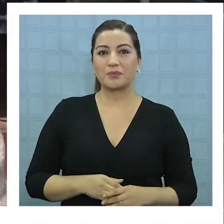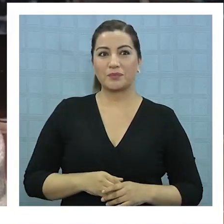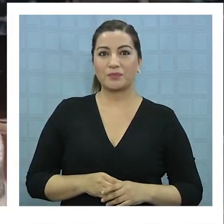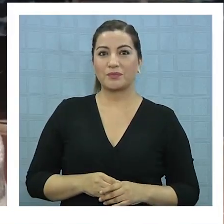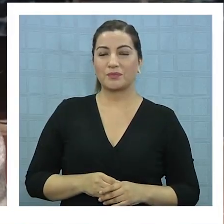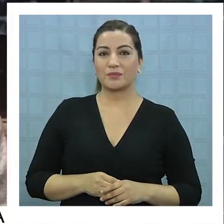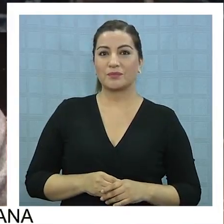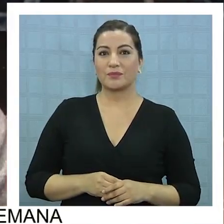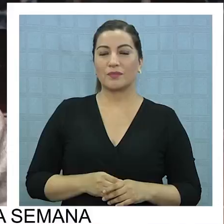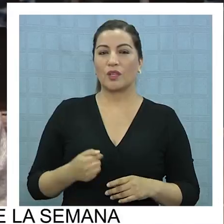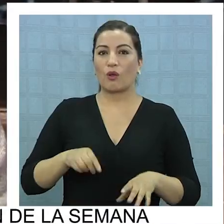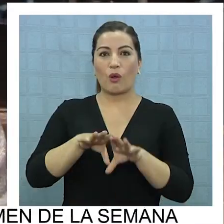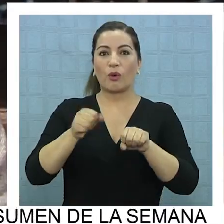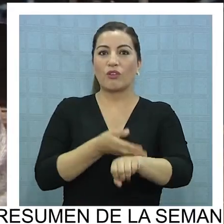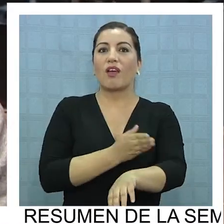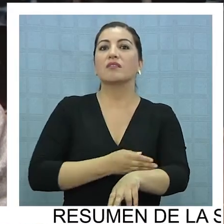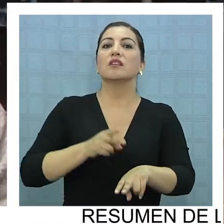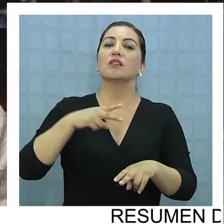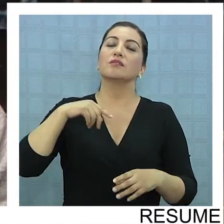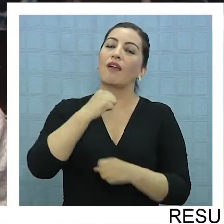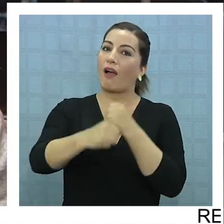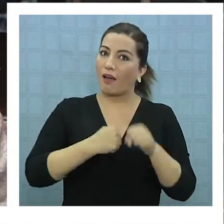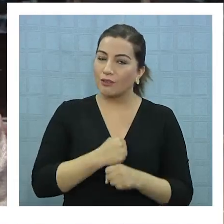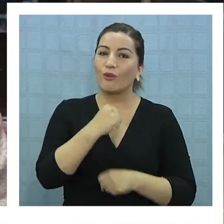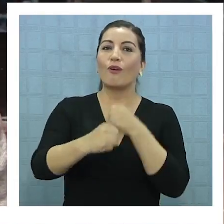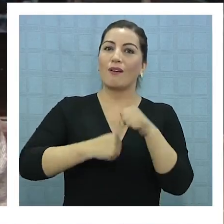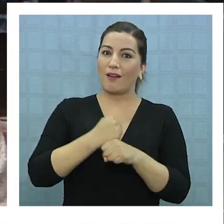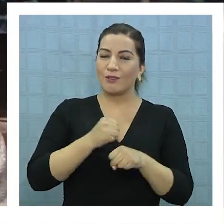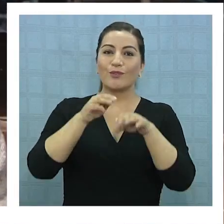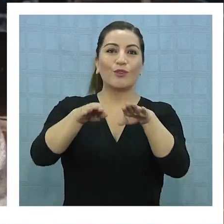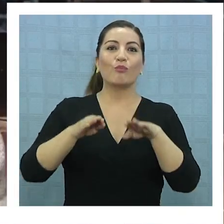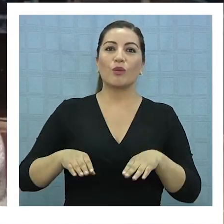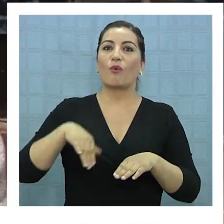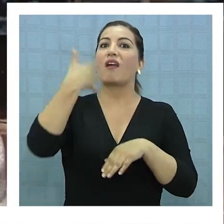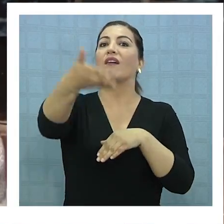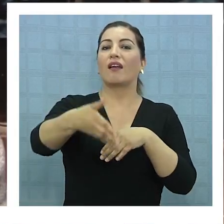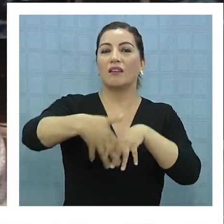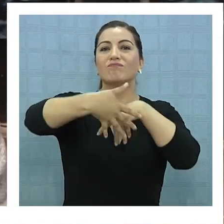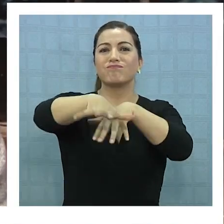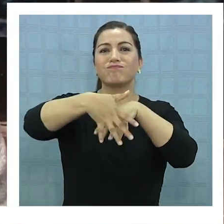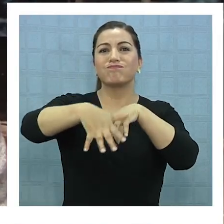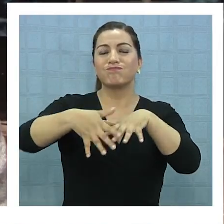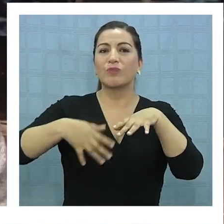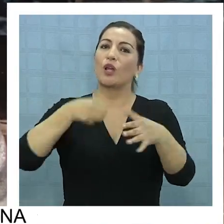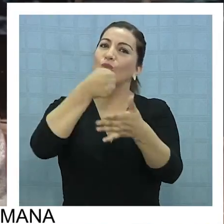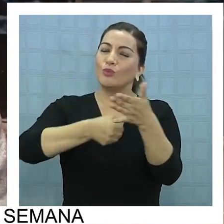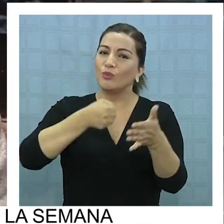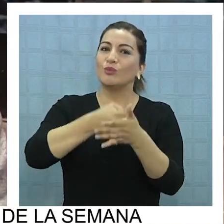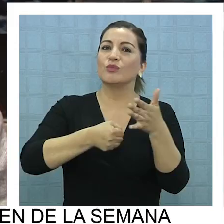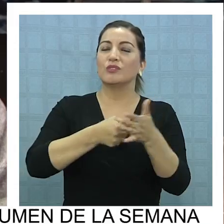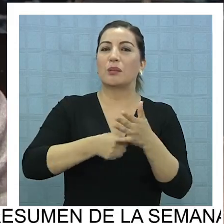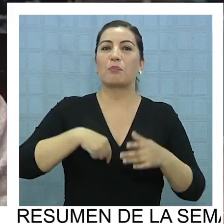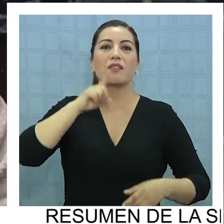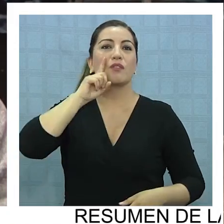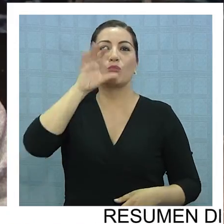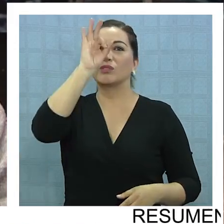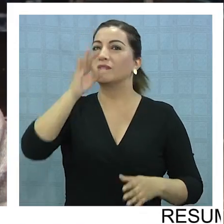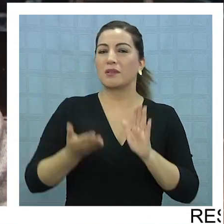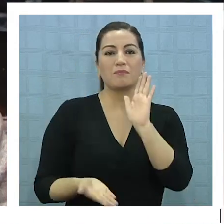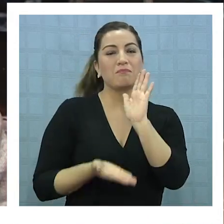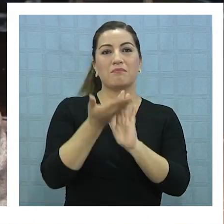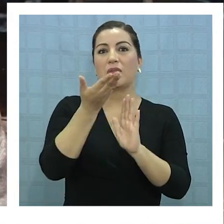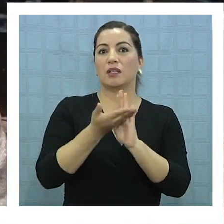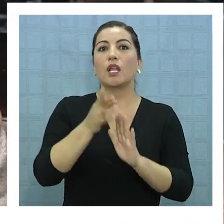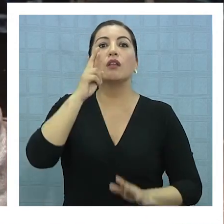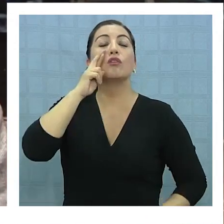tratativas, que todos los años lo mismo, todos los años los gremios tienen que luchar en la calle para poder conseguir un reajuste digno para que reconozcan, en cierta